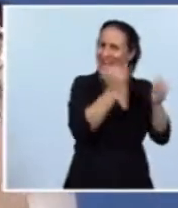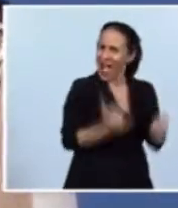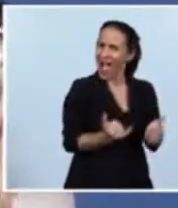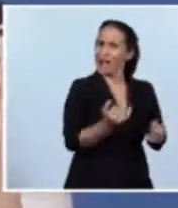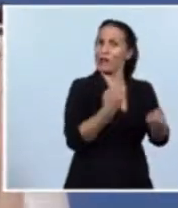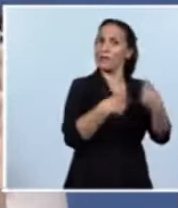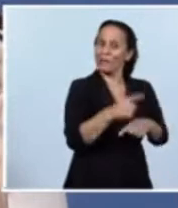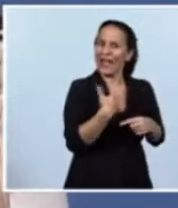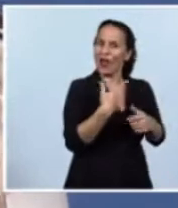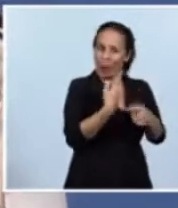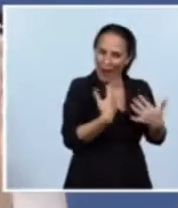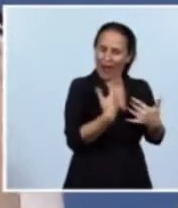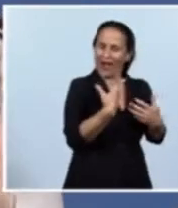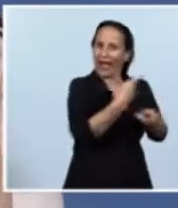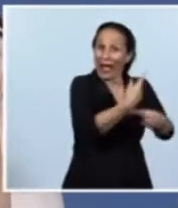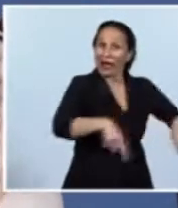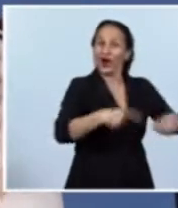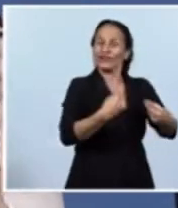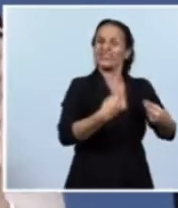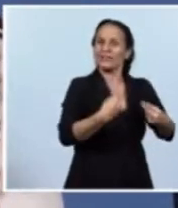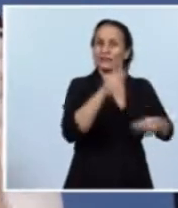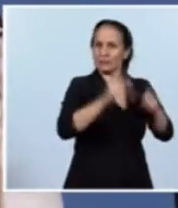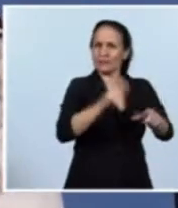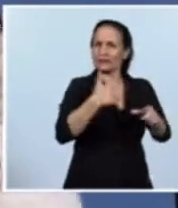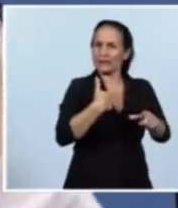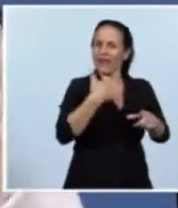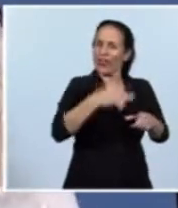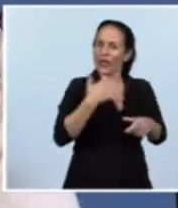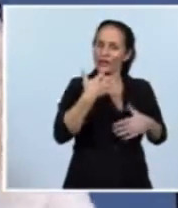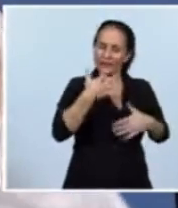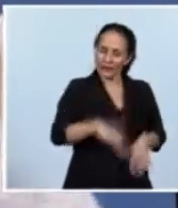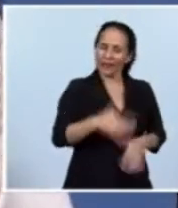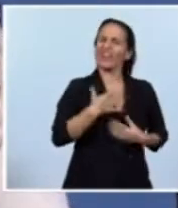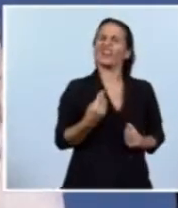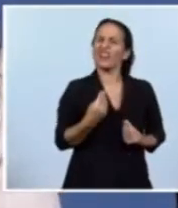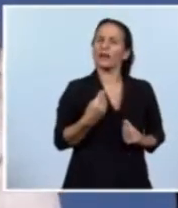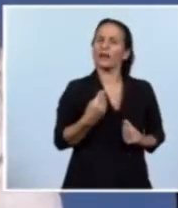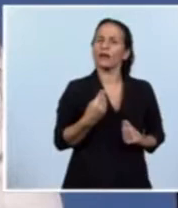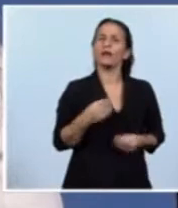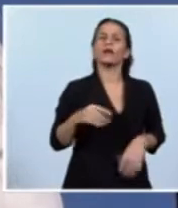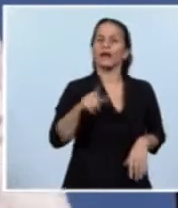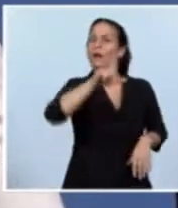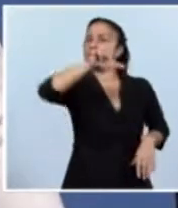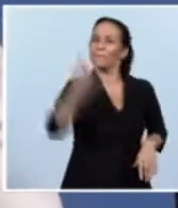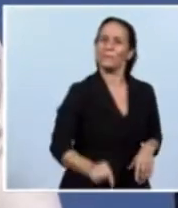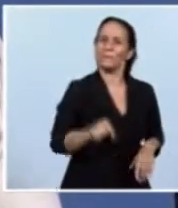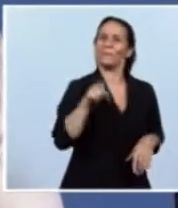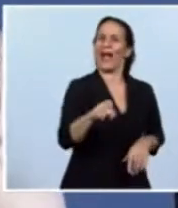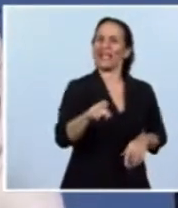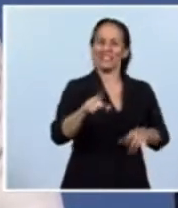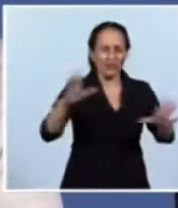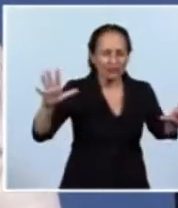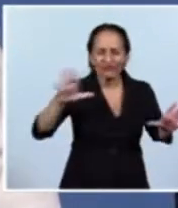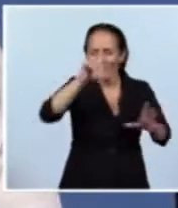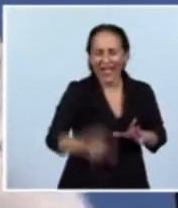pero para poder realizarse cada argentino debe comprender que necesita que el país se realice en su